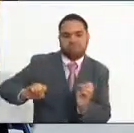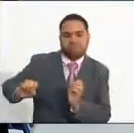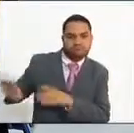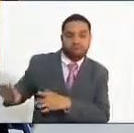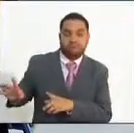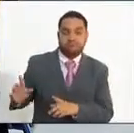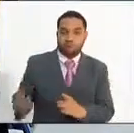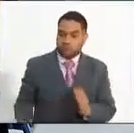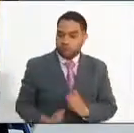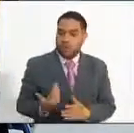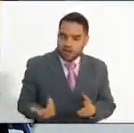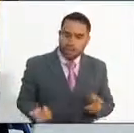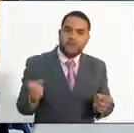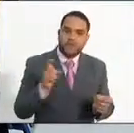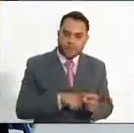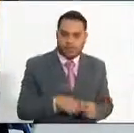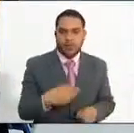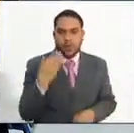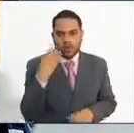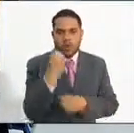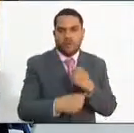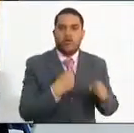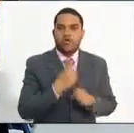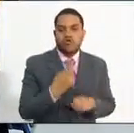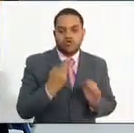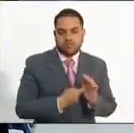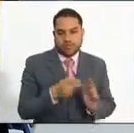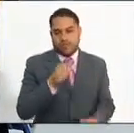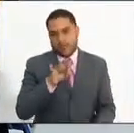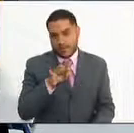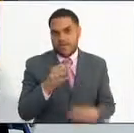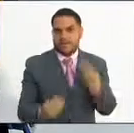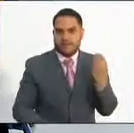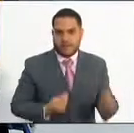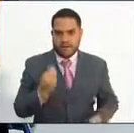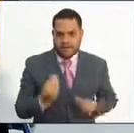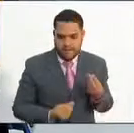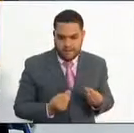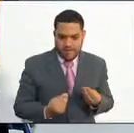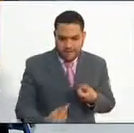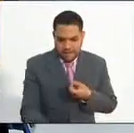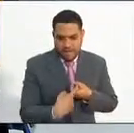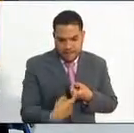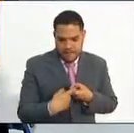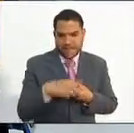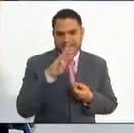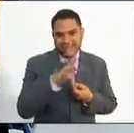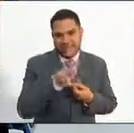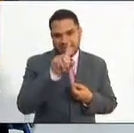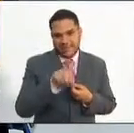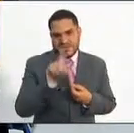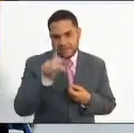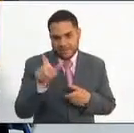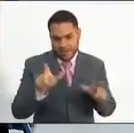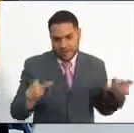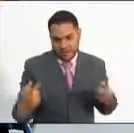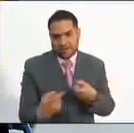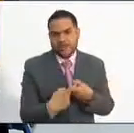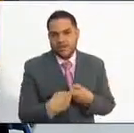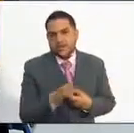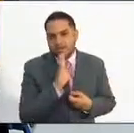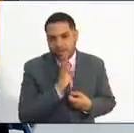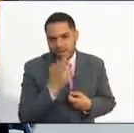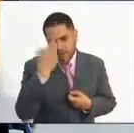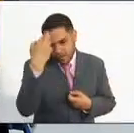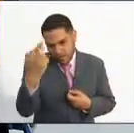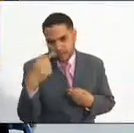una convocatoria que se inició en el año 2013. Busca proveer 366 empleos de los niveles profesional,